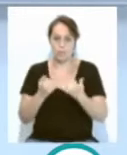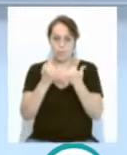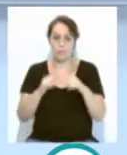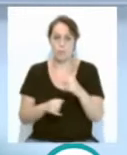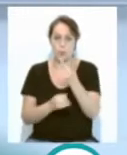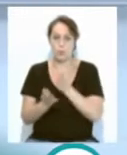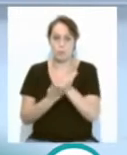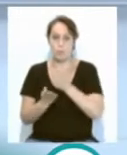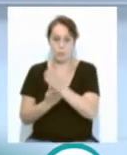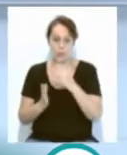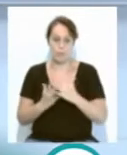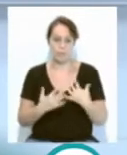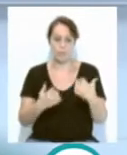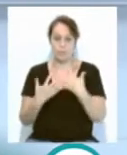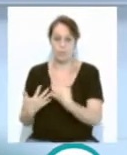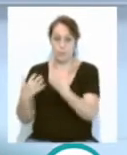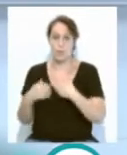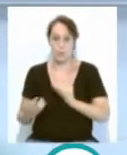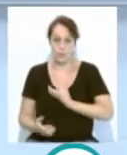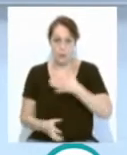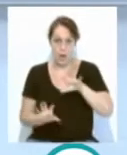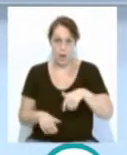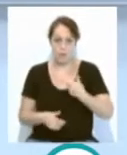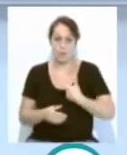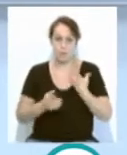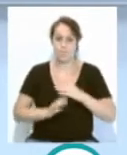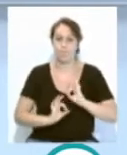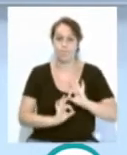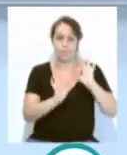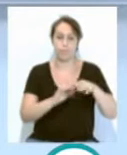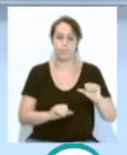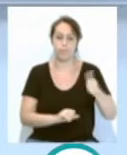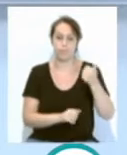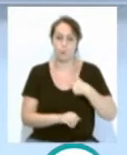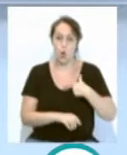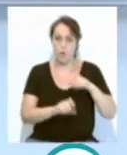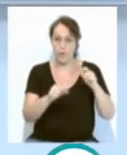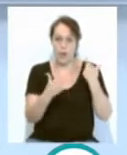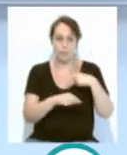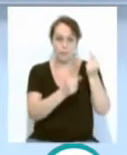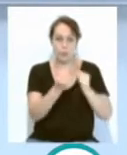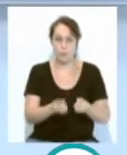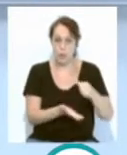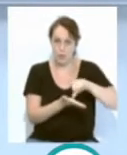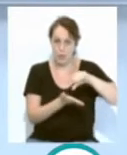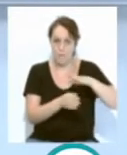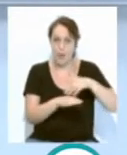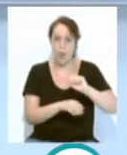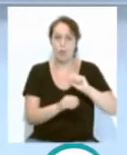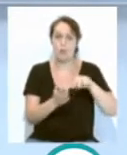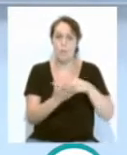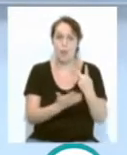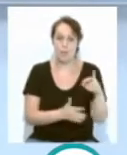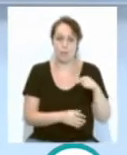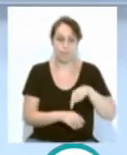sesiones plenarias del Ayuntamiento de Cádiz. En el extraordinario se han aprobado definitivamente los presupuestos municipales para 2020.